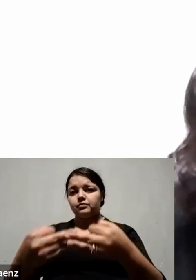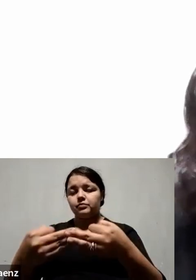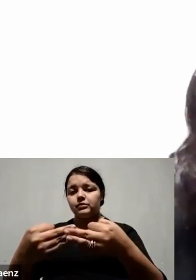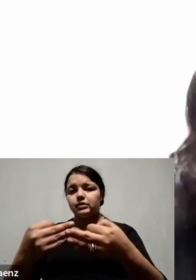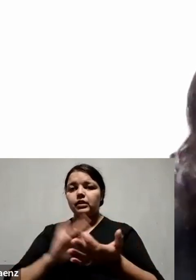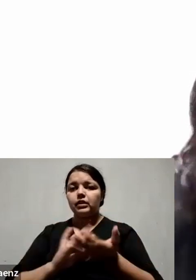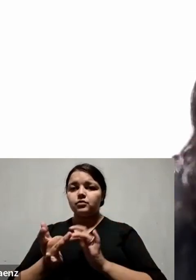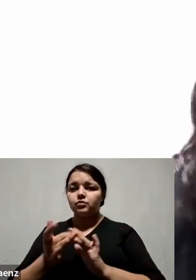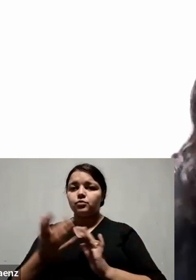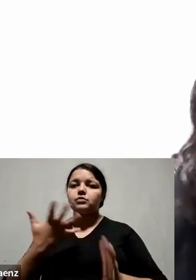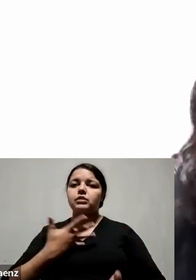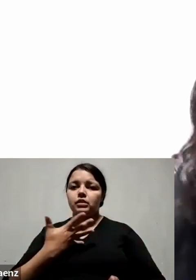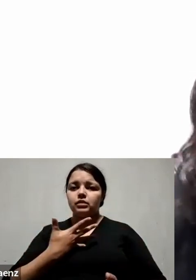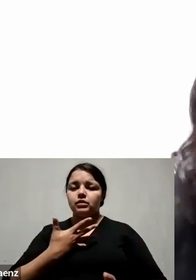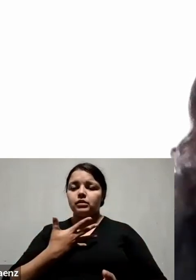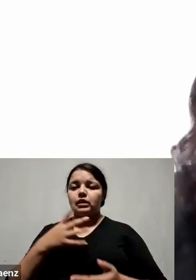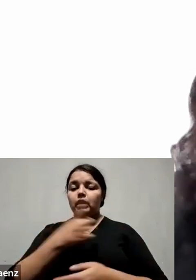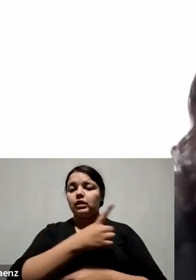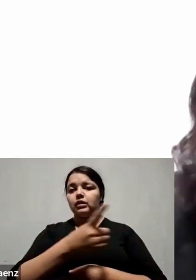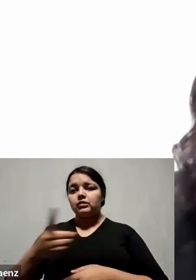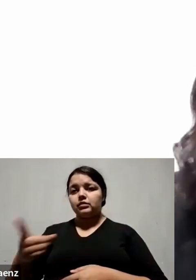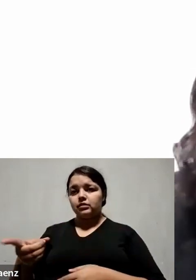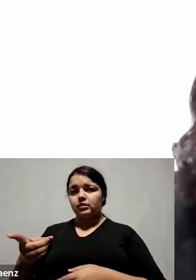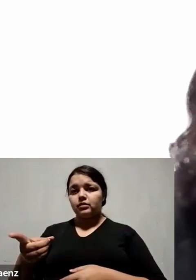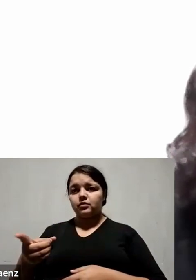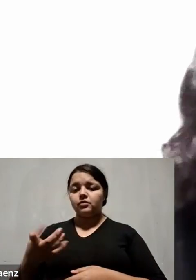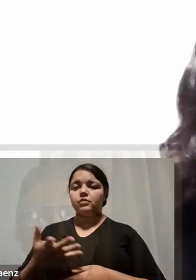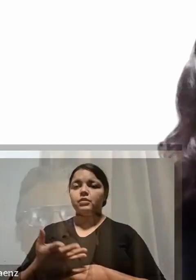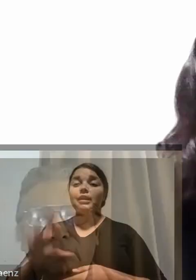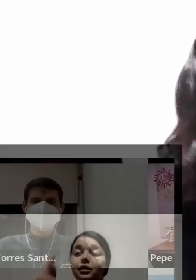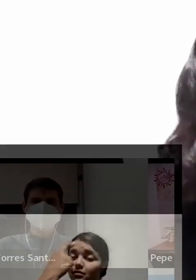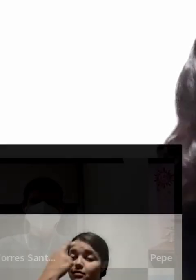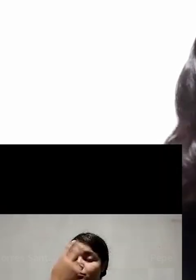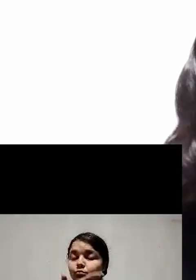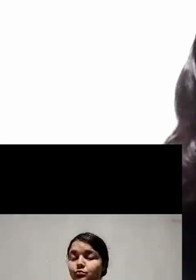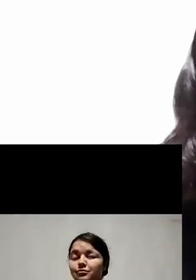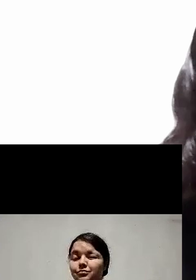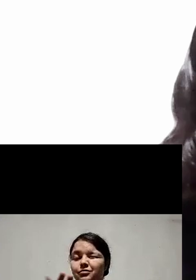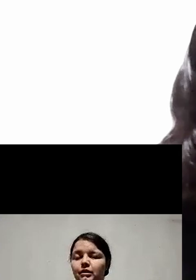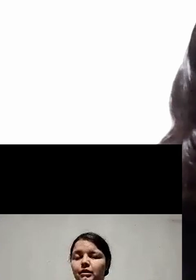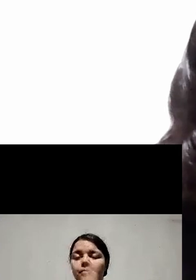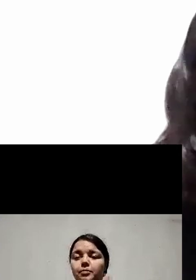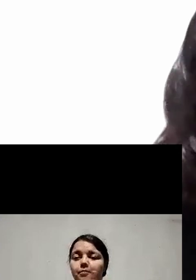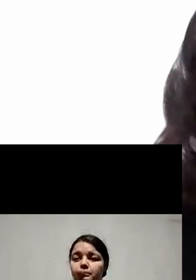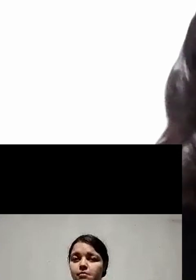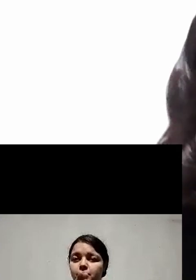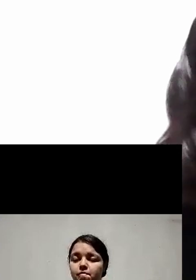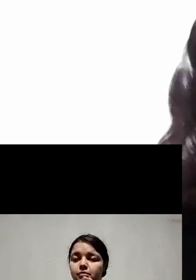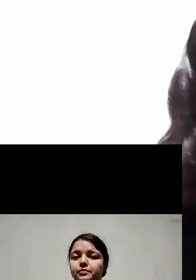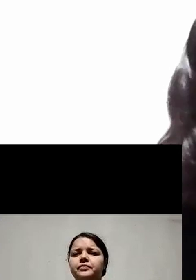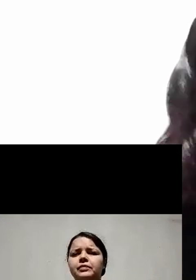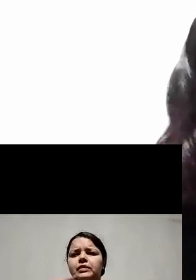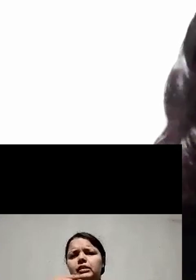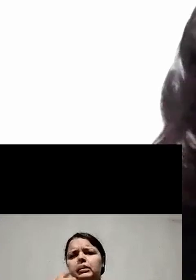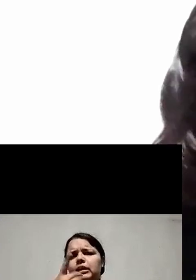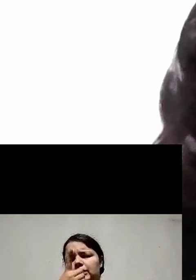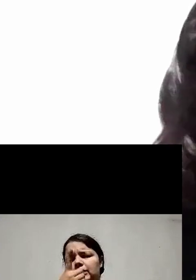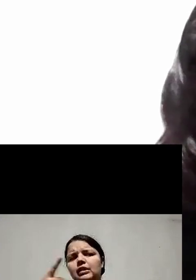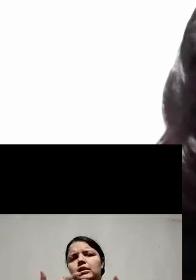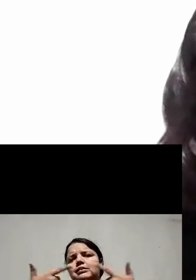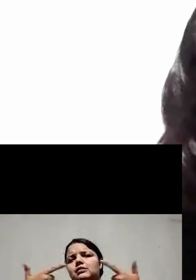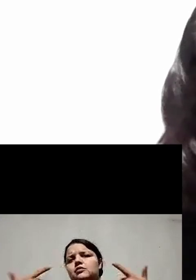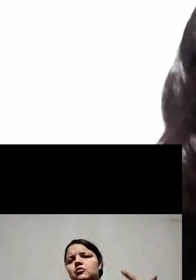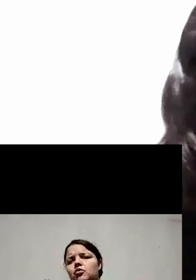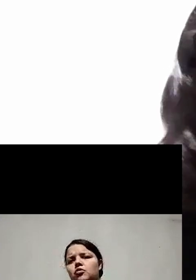en el desierto, pero recordemos que si bien la Biblia es un libro histórico, nos relata